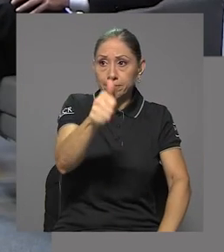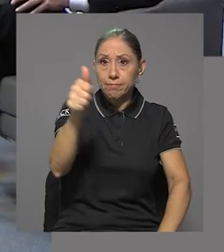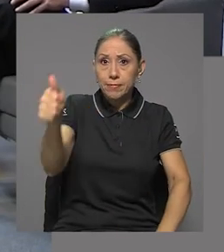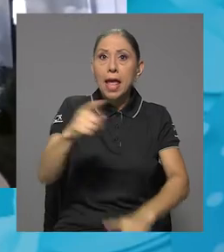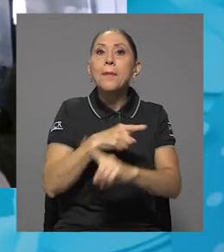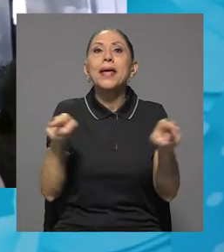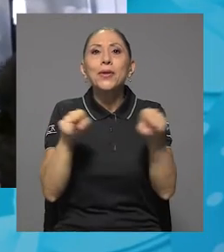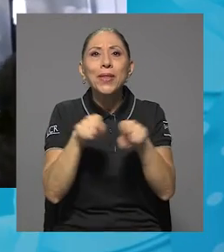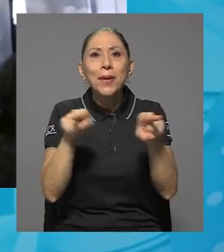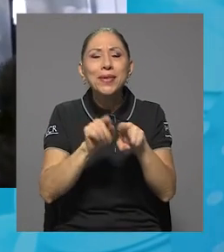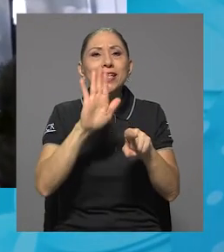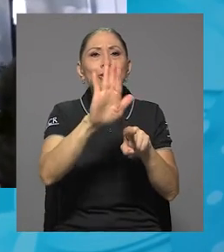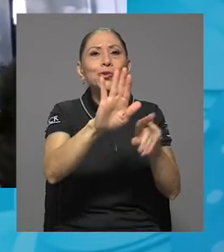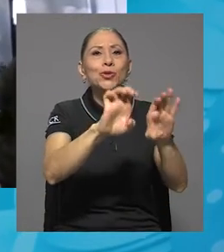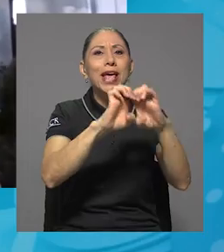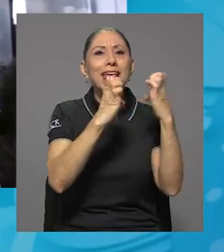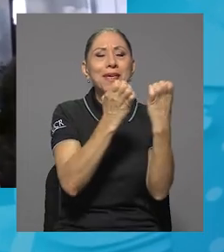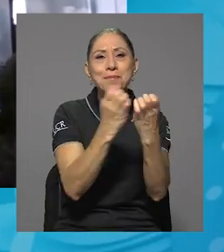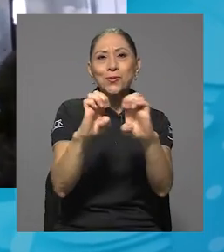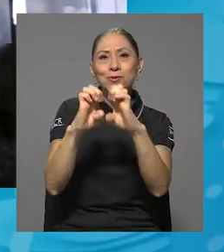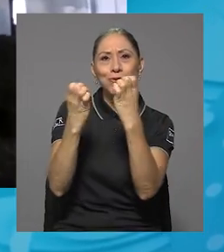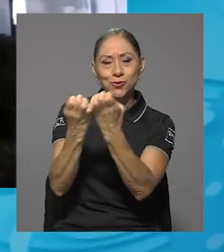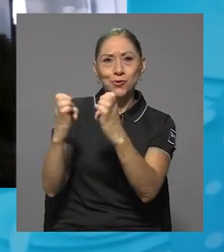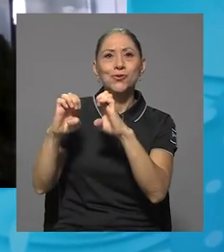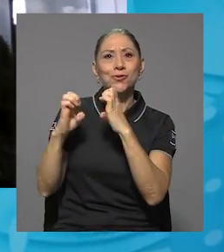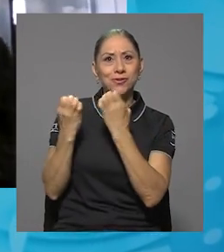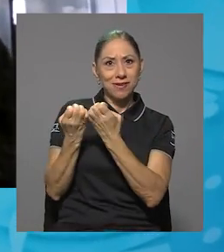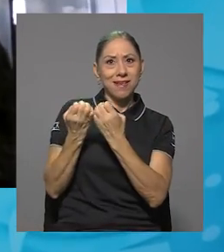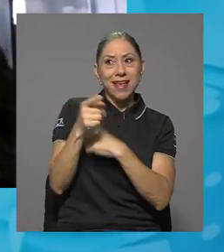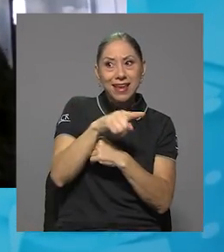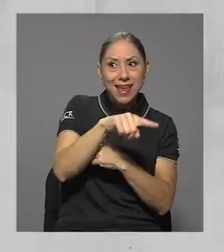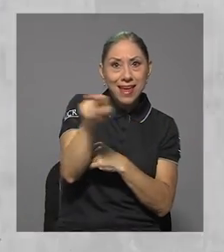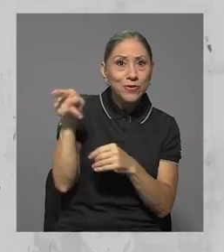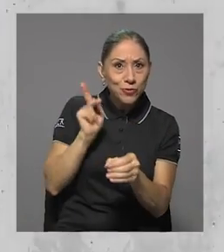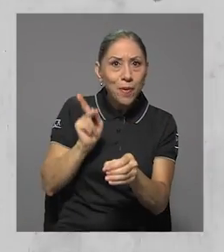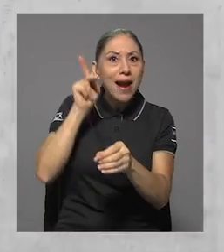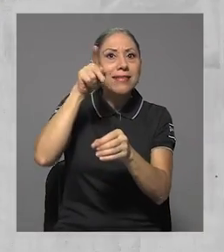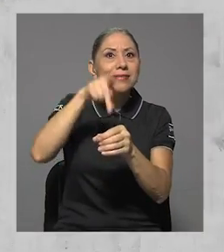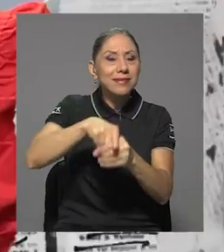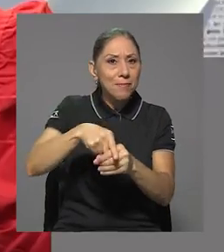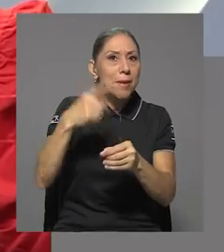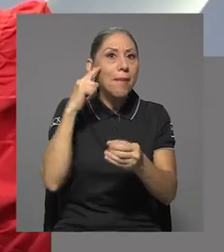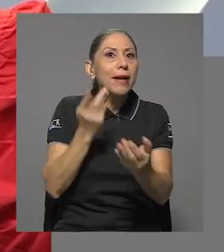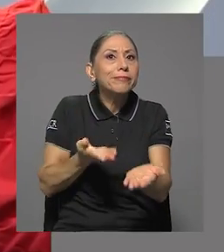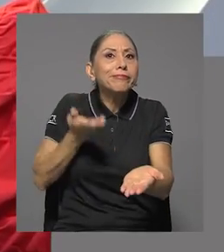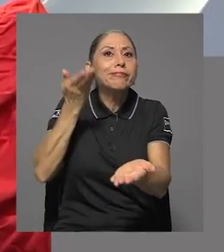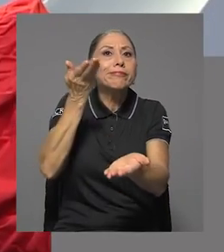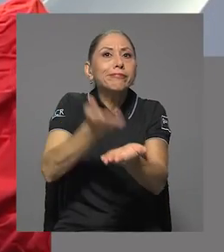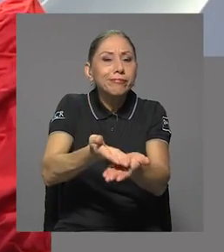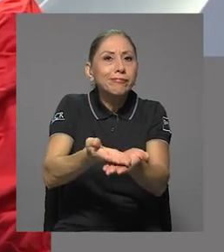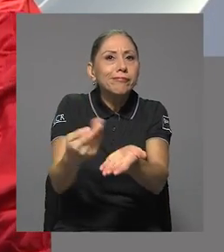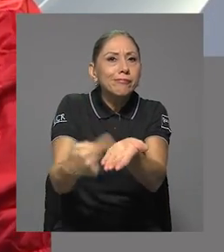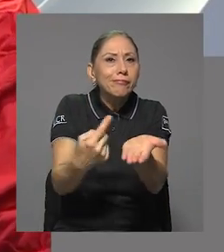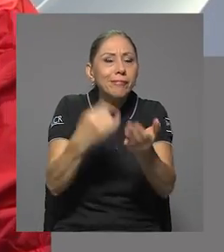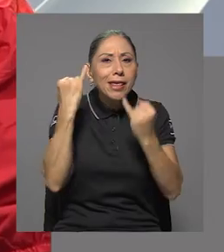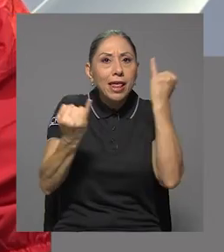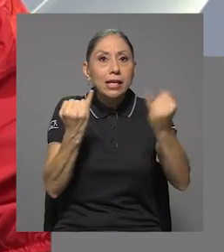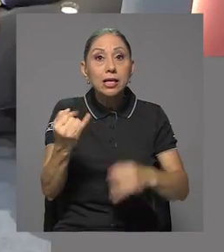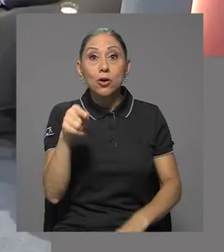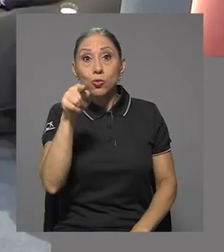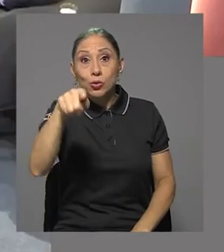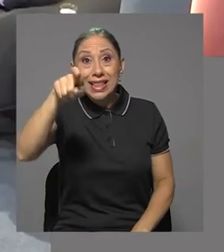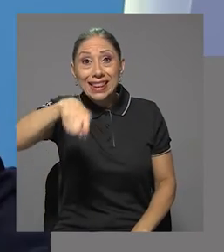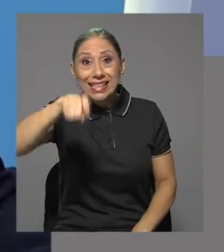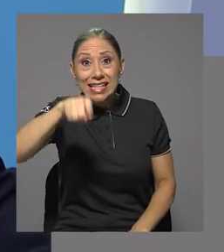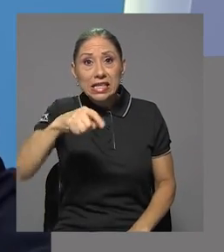también tener a sus equipos, ¿verdad? A sus equipos que participen en la confrontación de ideas. Si